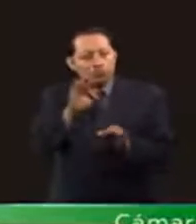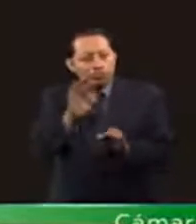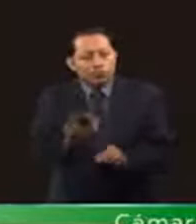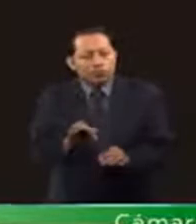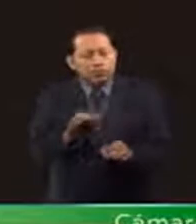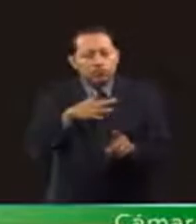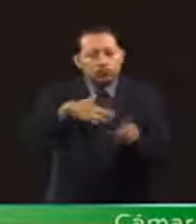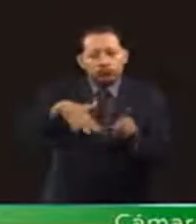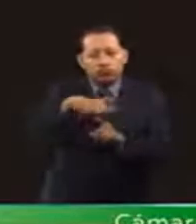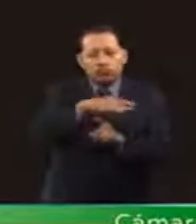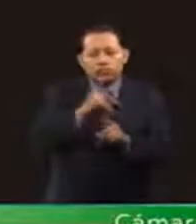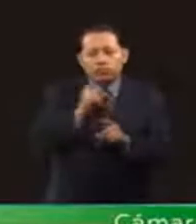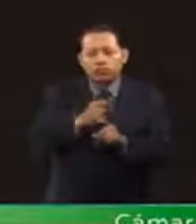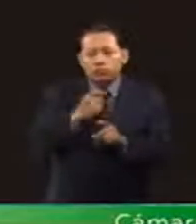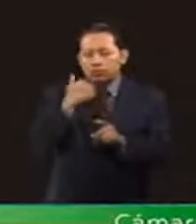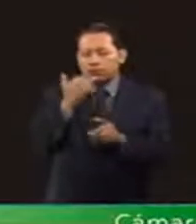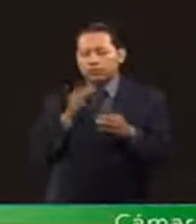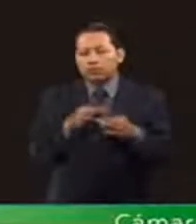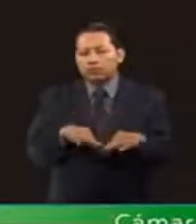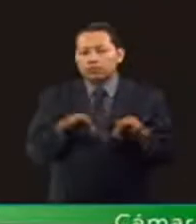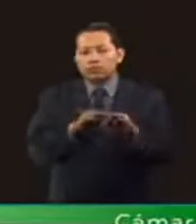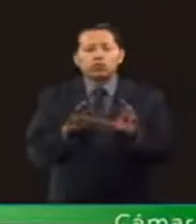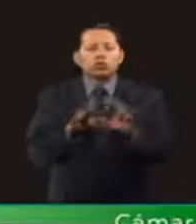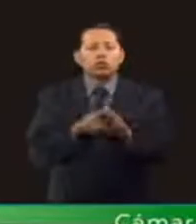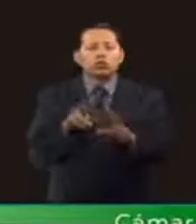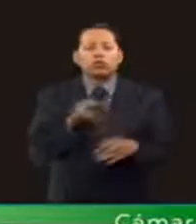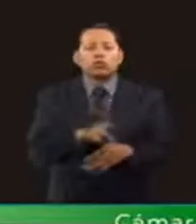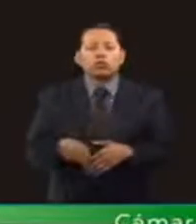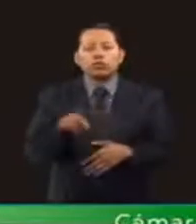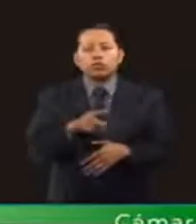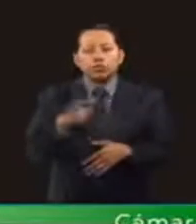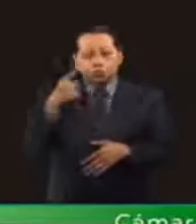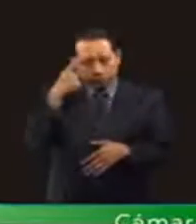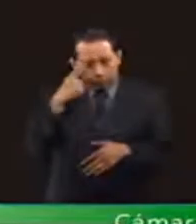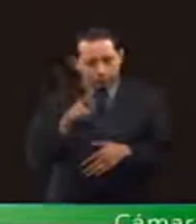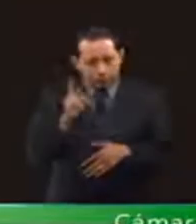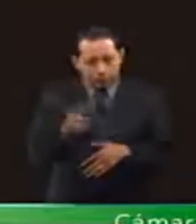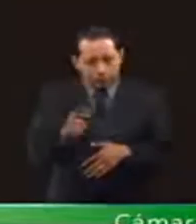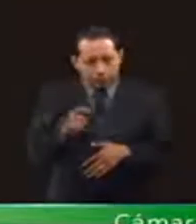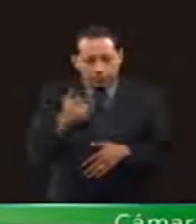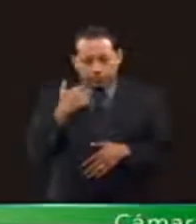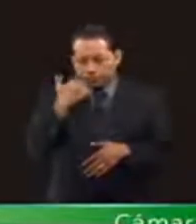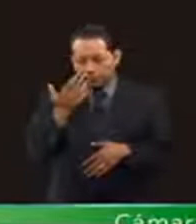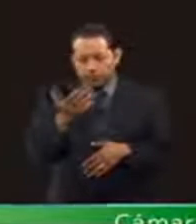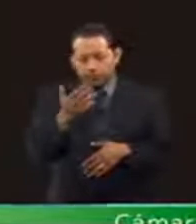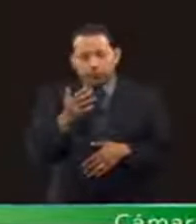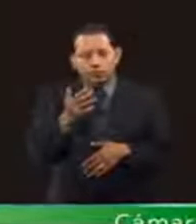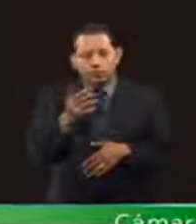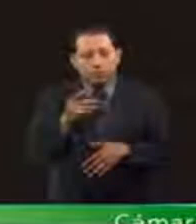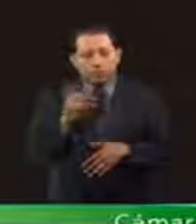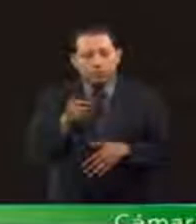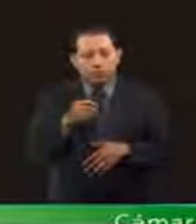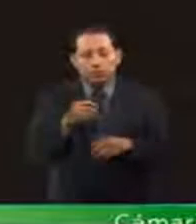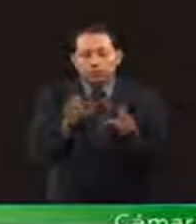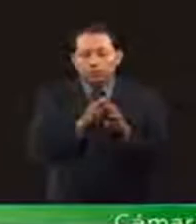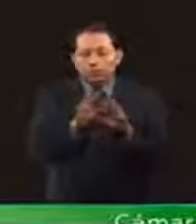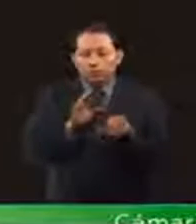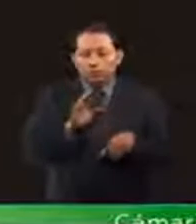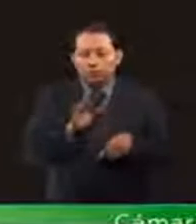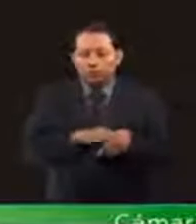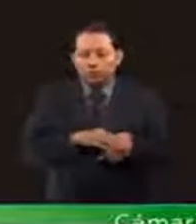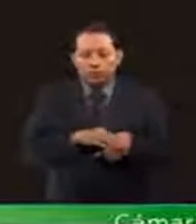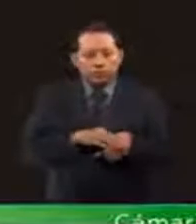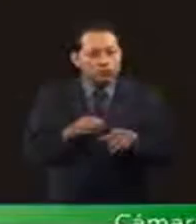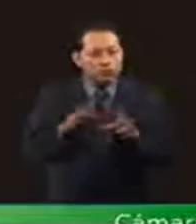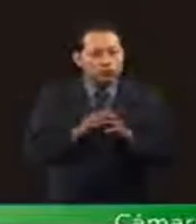de querer someter a un pueblo a base de querer cada vez apretar más el